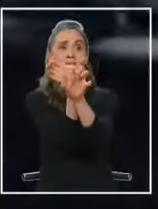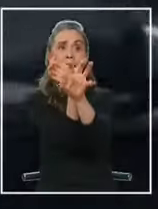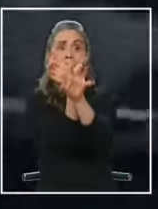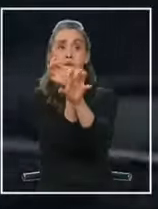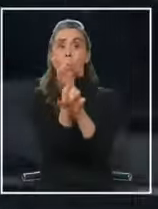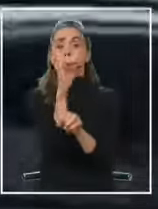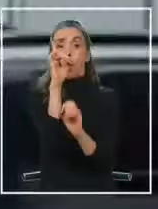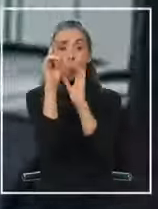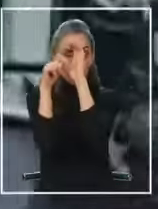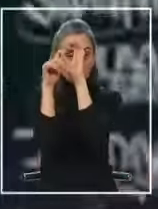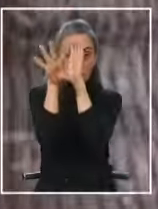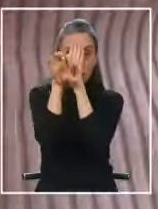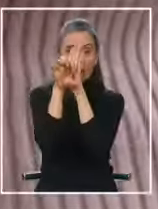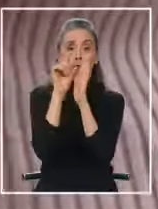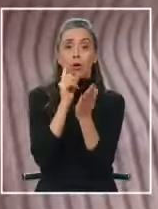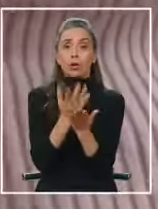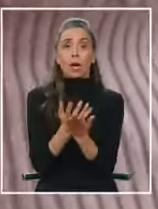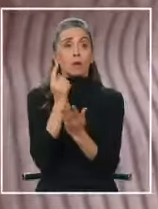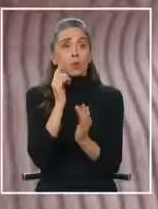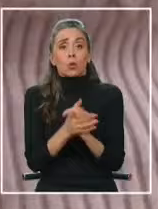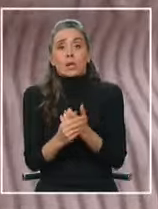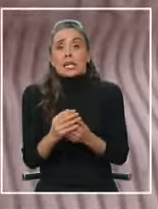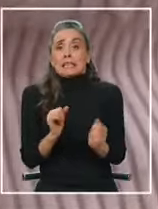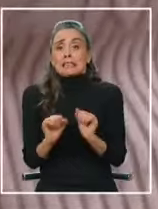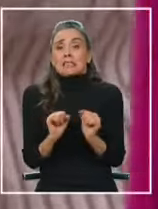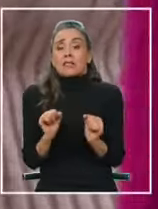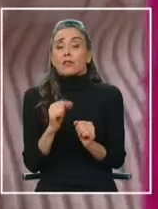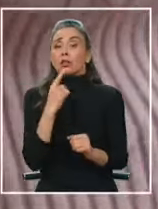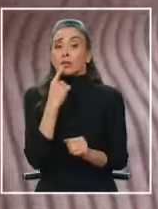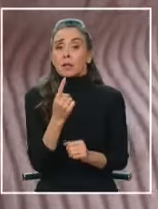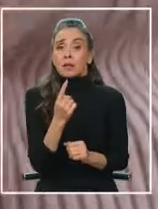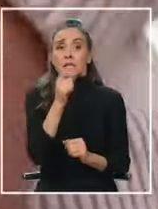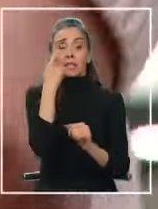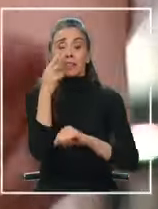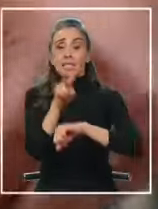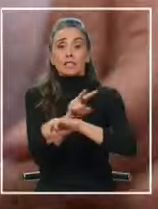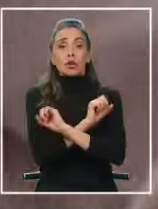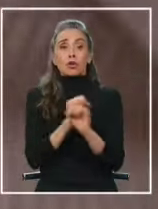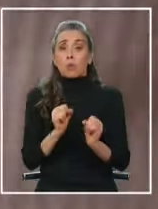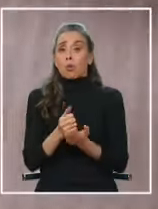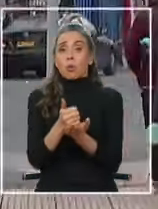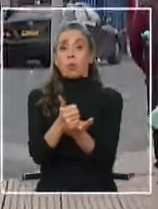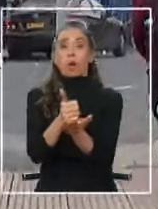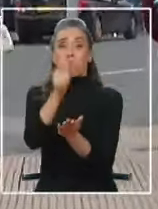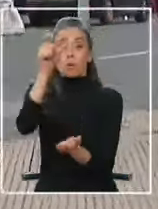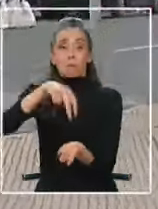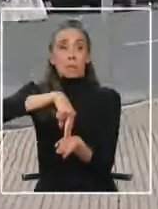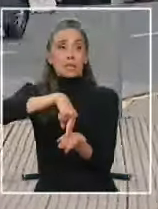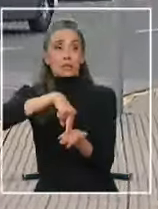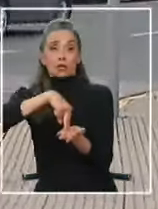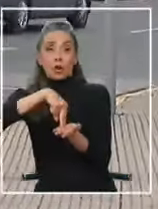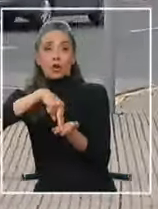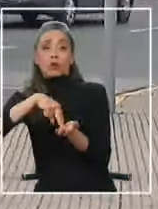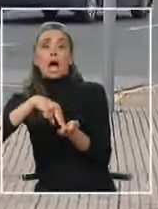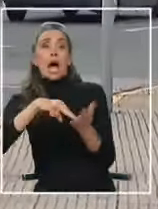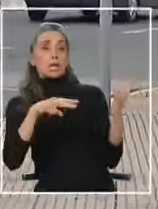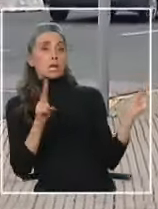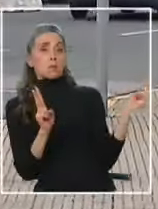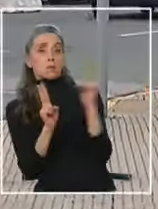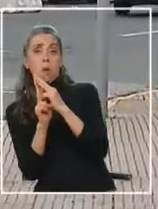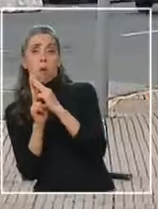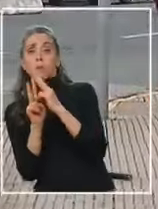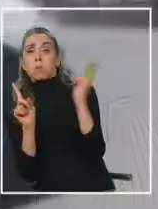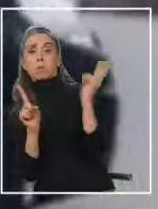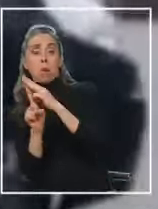el único registro que se tiene. Los testigos afirman nada pudieron hacer por la persona que fue subida al vehículo,